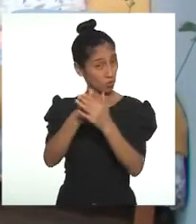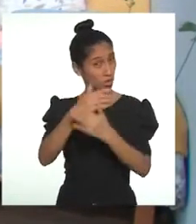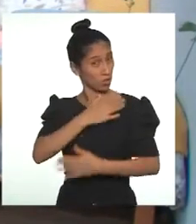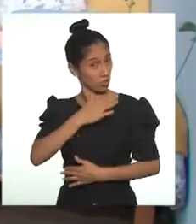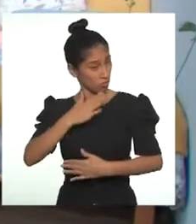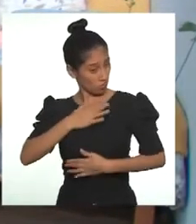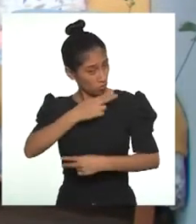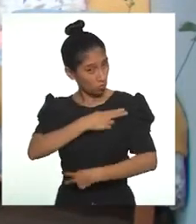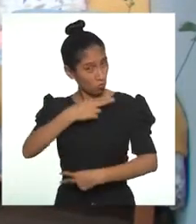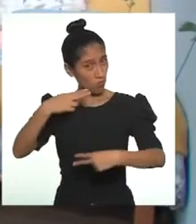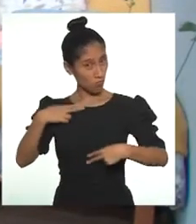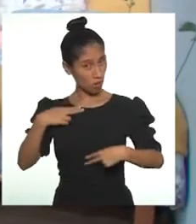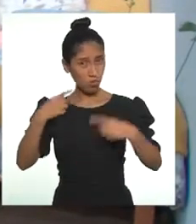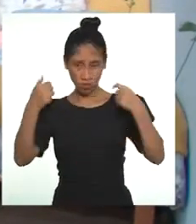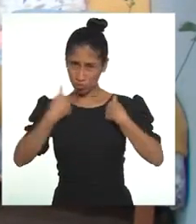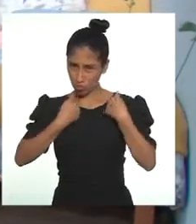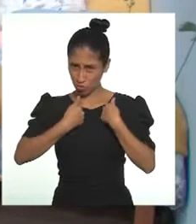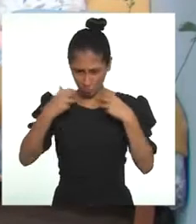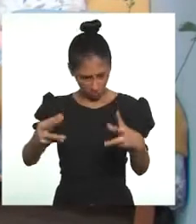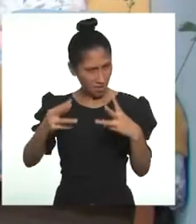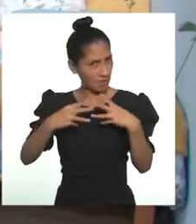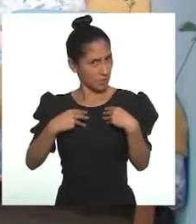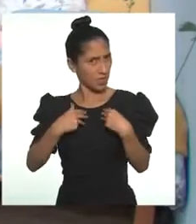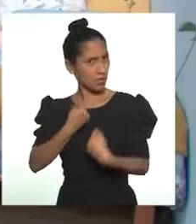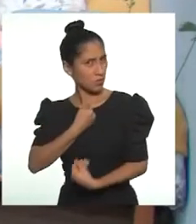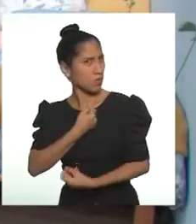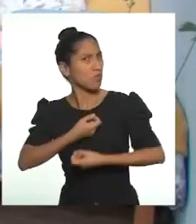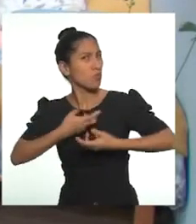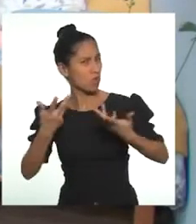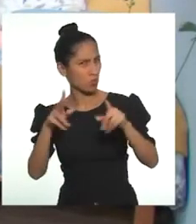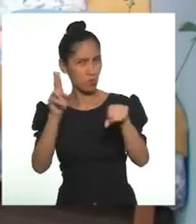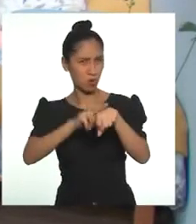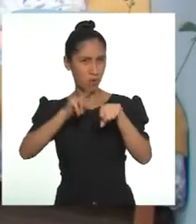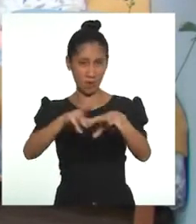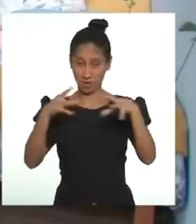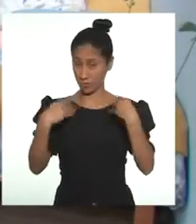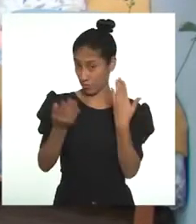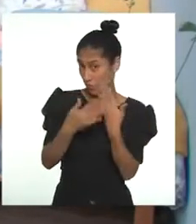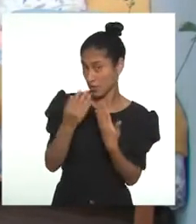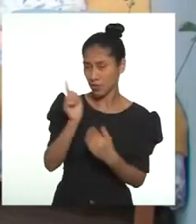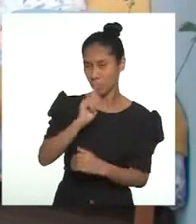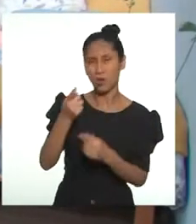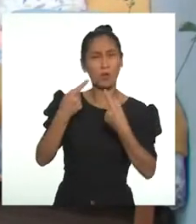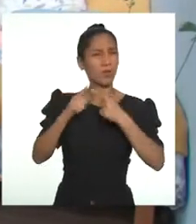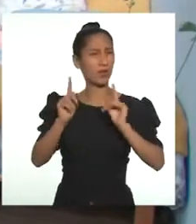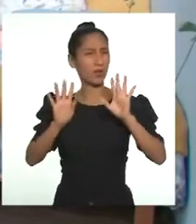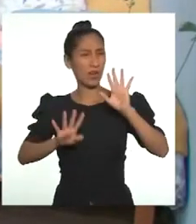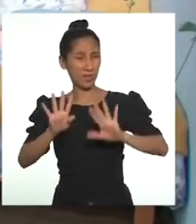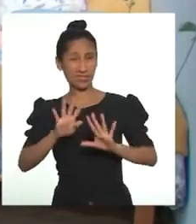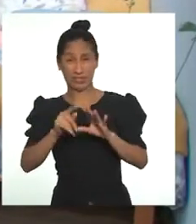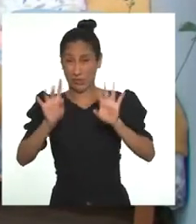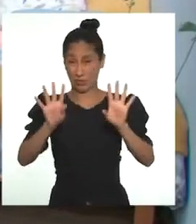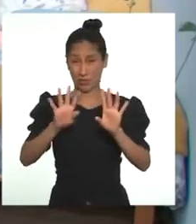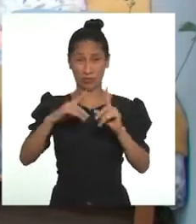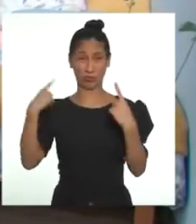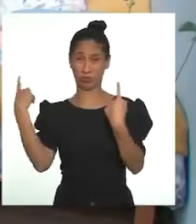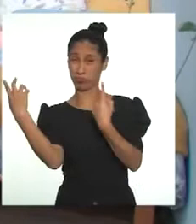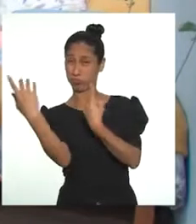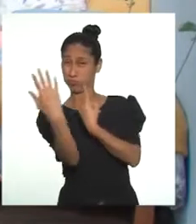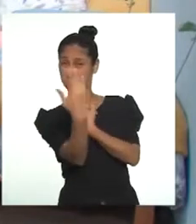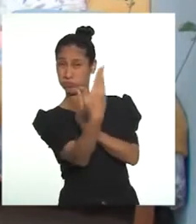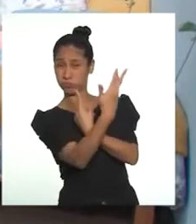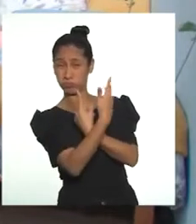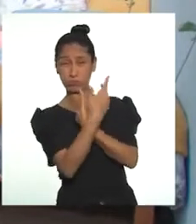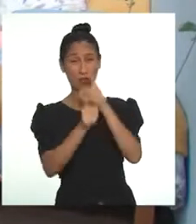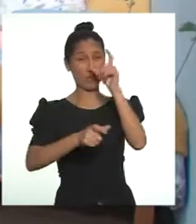a aceptarnos tal y como somos. Claro que esto no es nada fácil. Especialmente si estamos rodeados de celebridades,